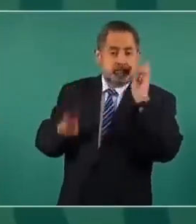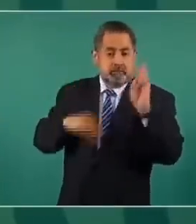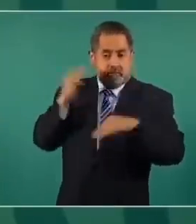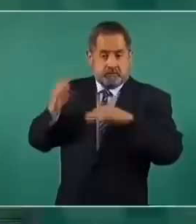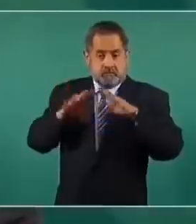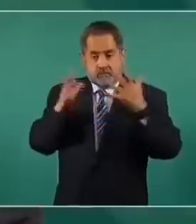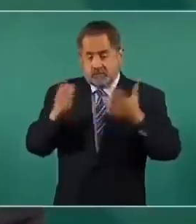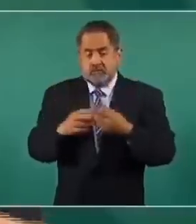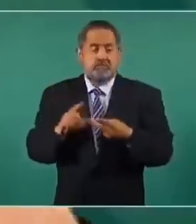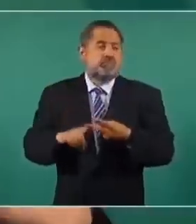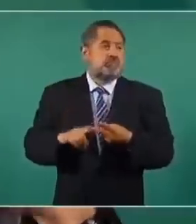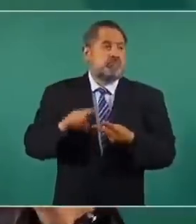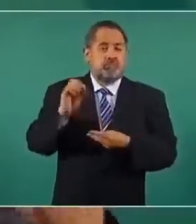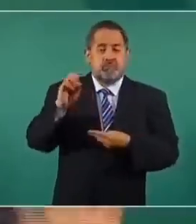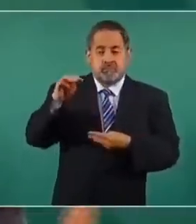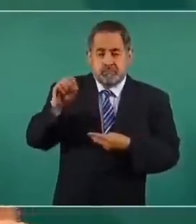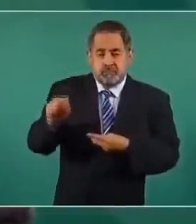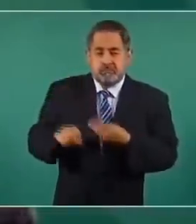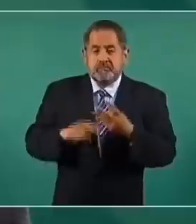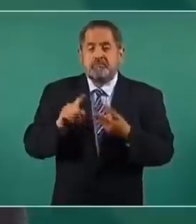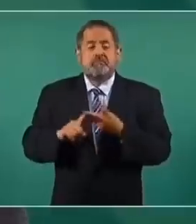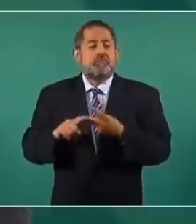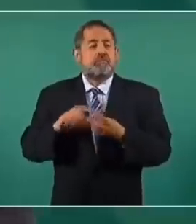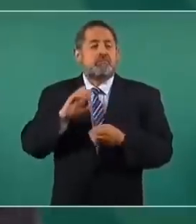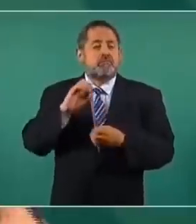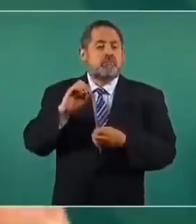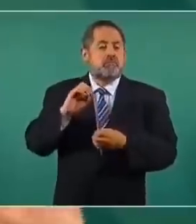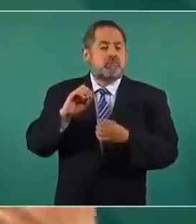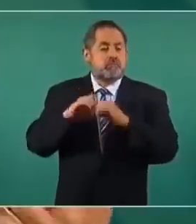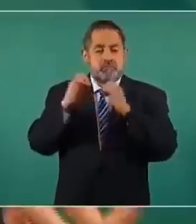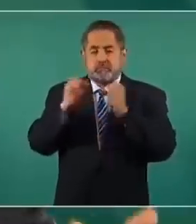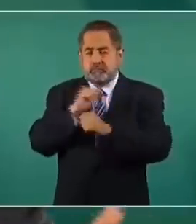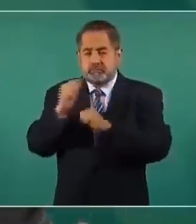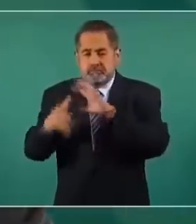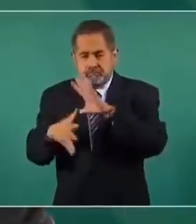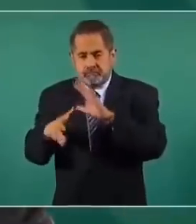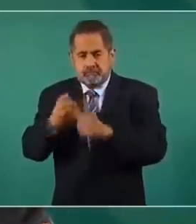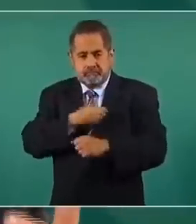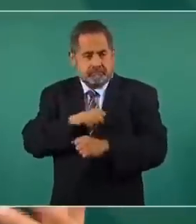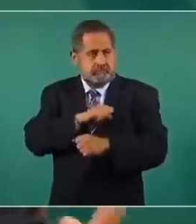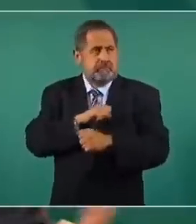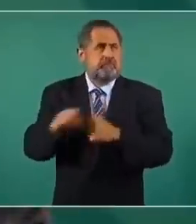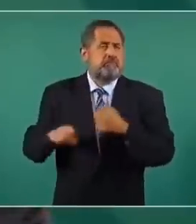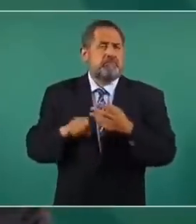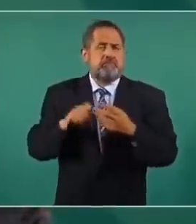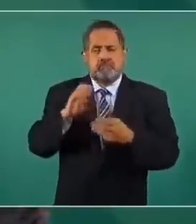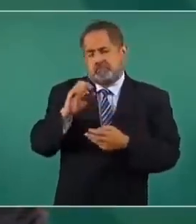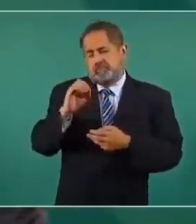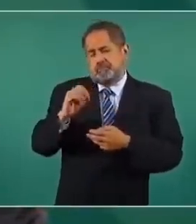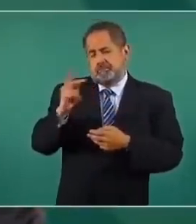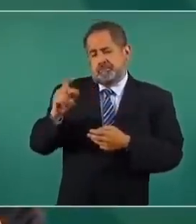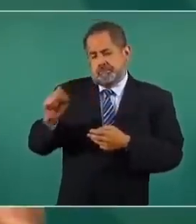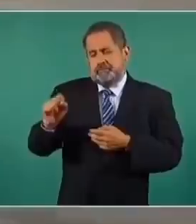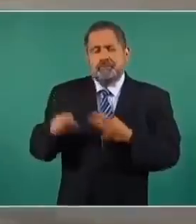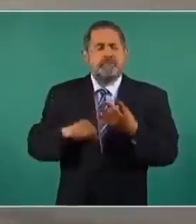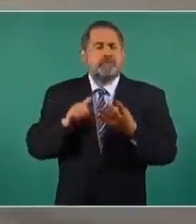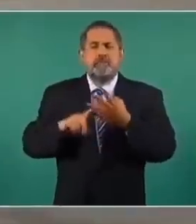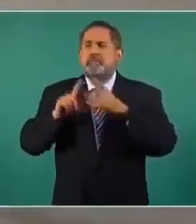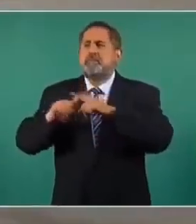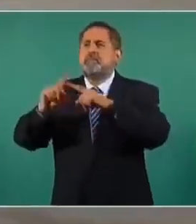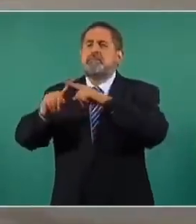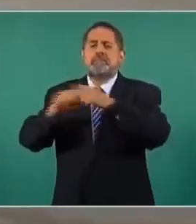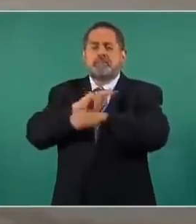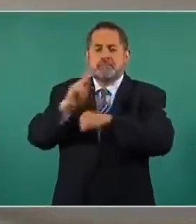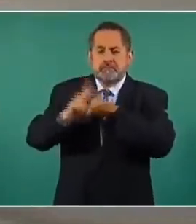mundo, la Organización Mundial de la Salud, la Organización Panamericana de la Salud, las agencias de distintos